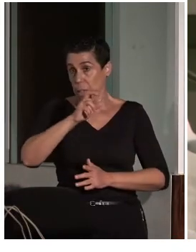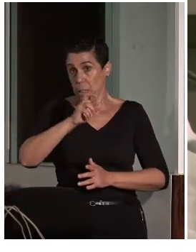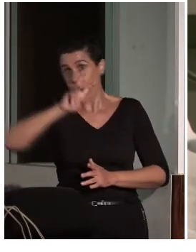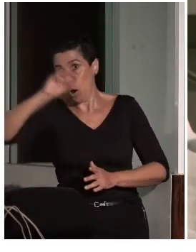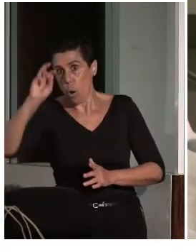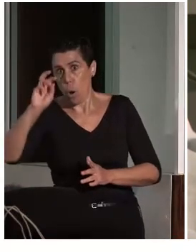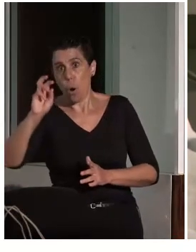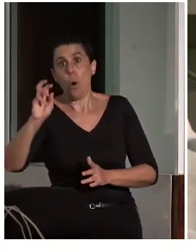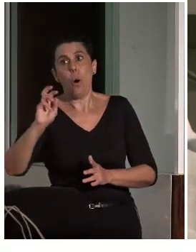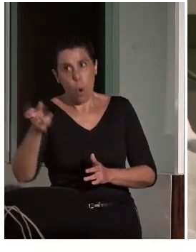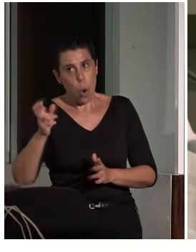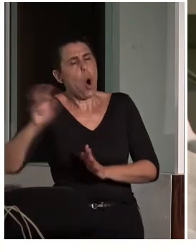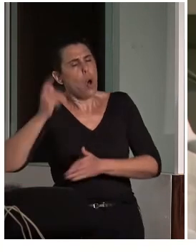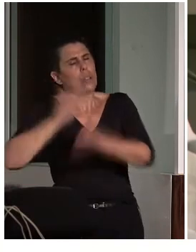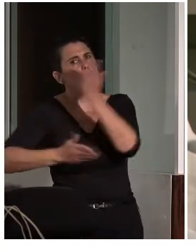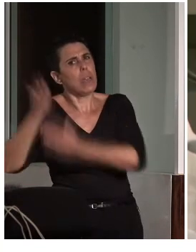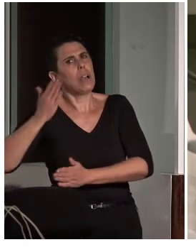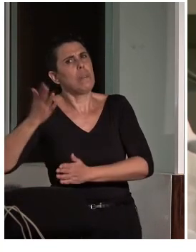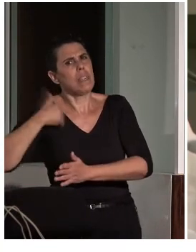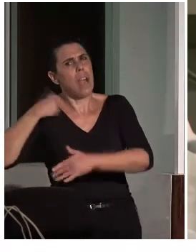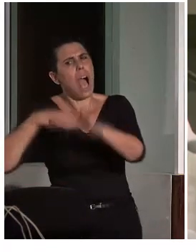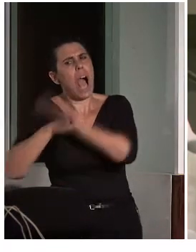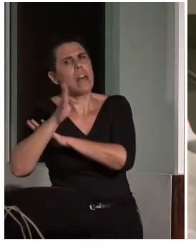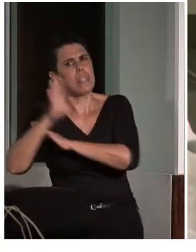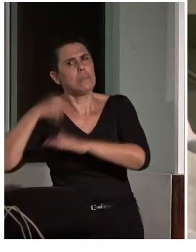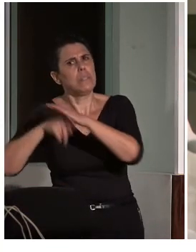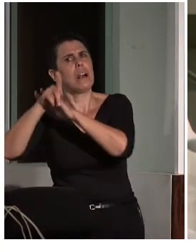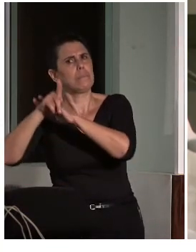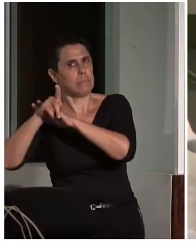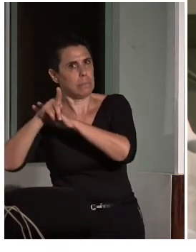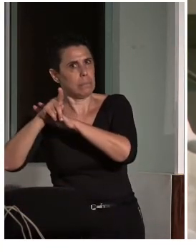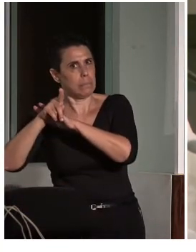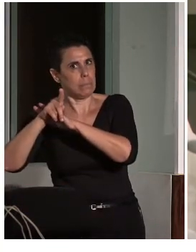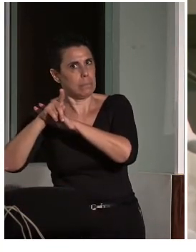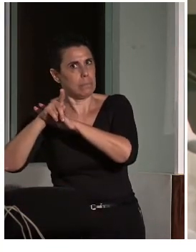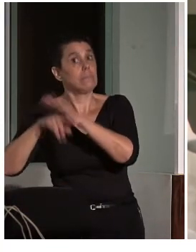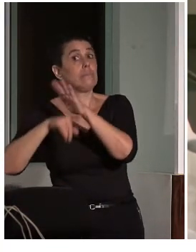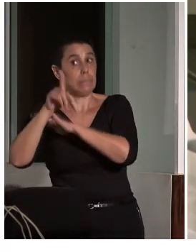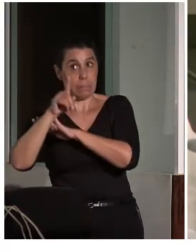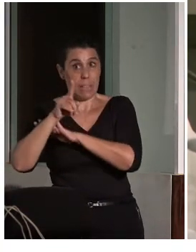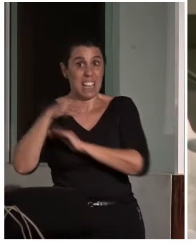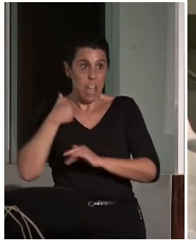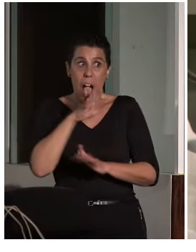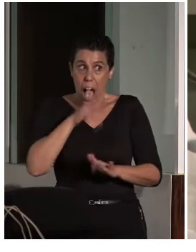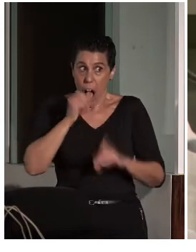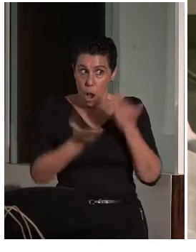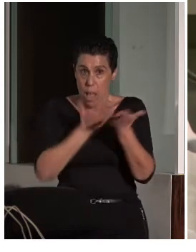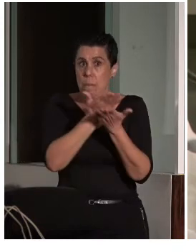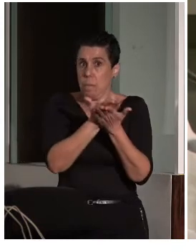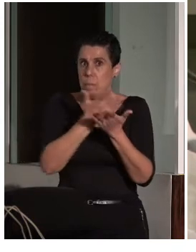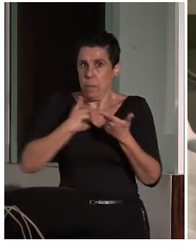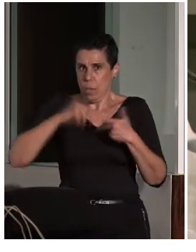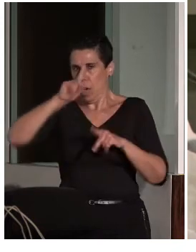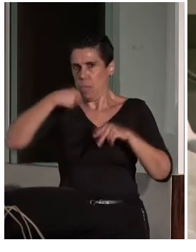está avanzada. No todo lo que debiera, pero está avanzada. Lo que yo pediría, y ahora le dejo la palabra a mi